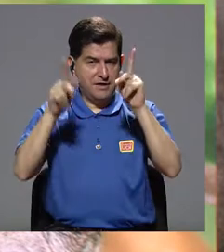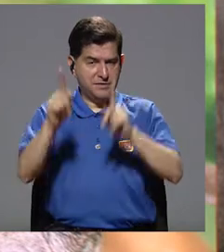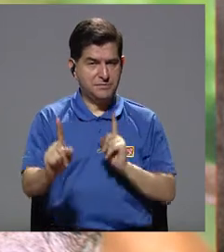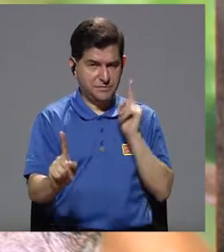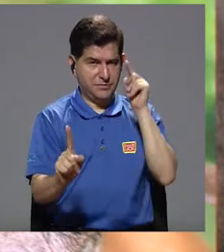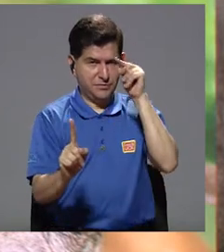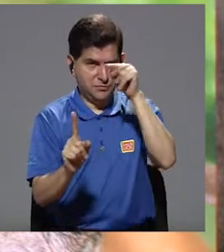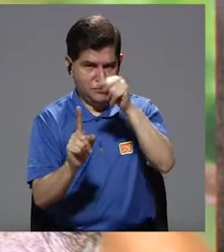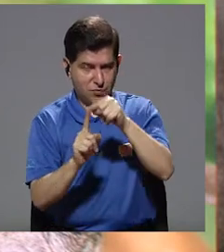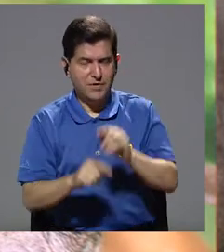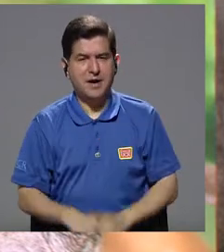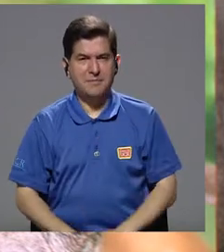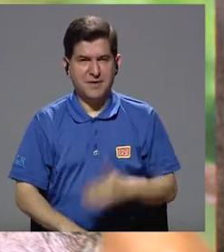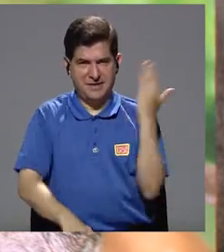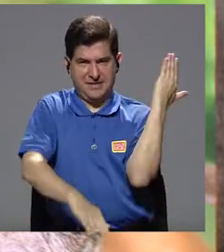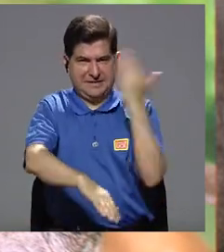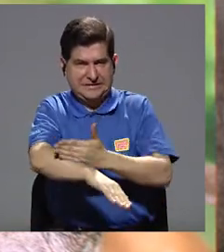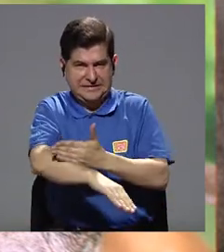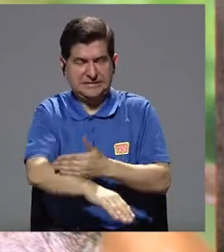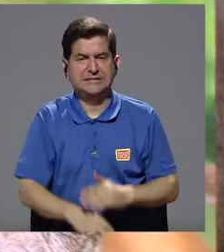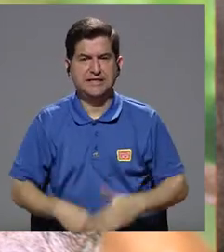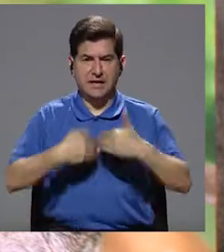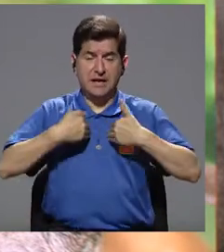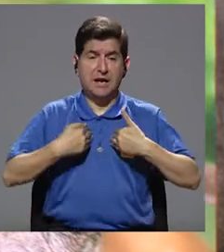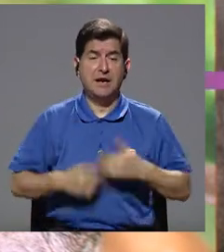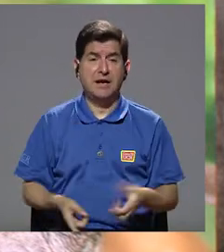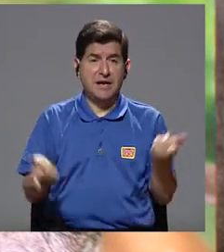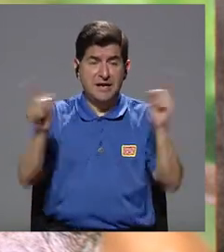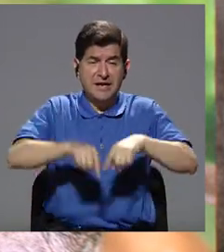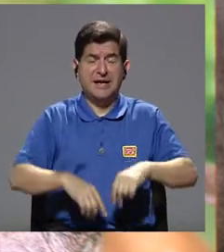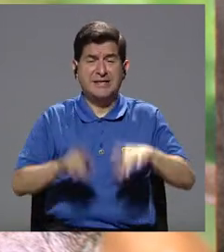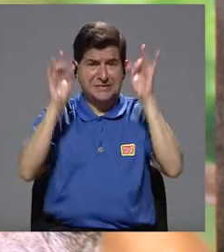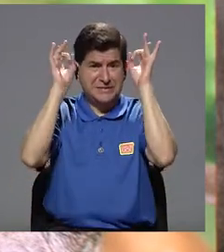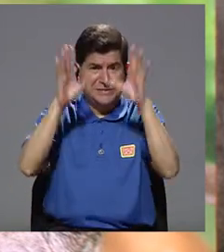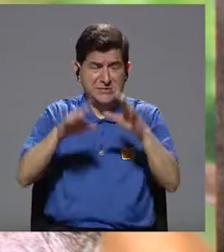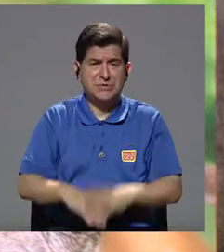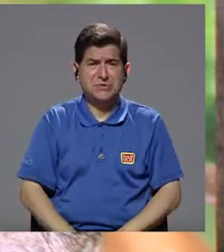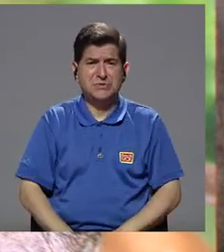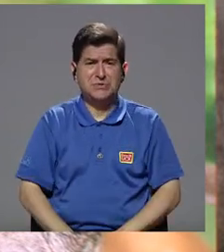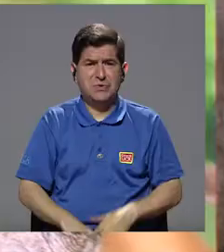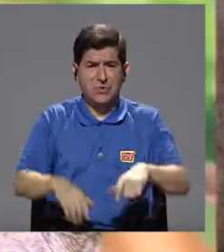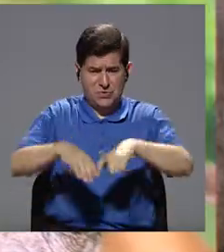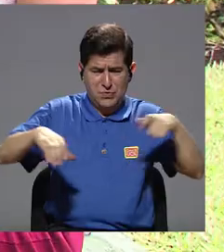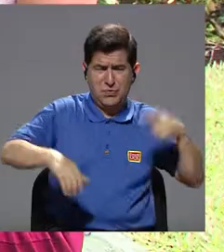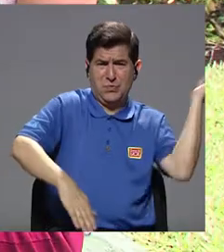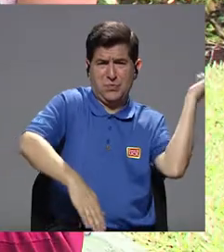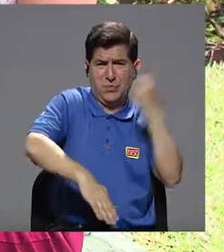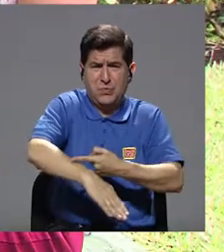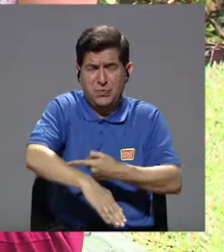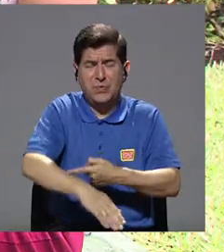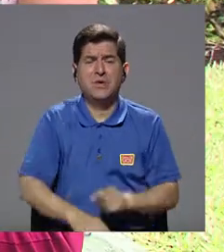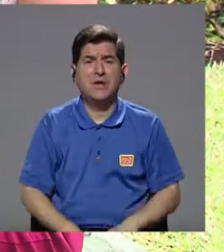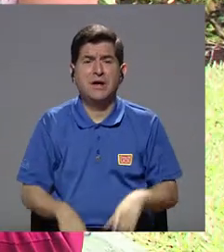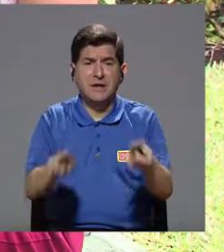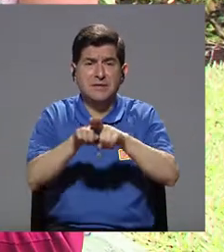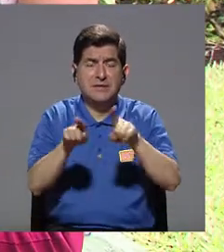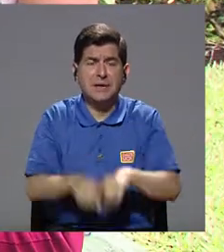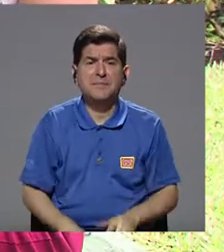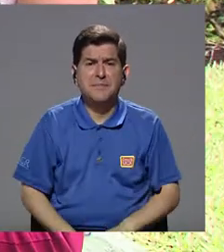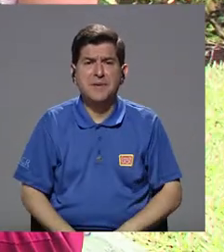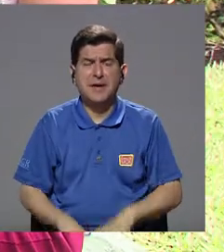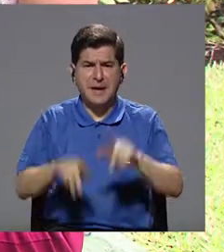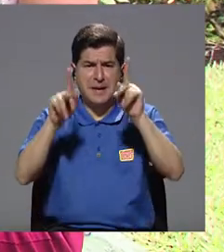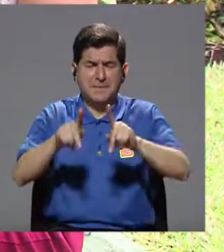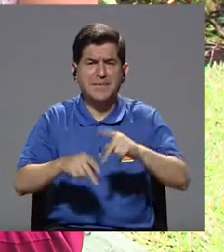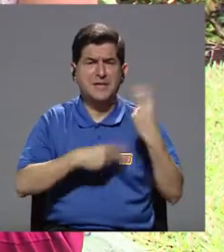intencionalmente hirió al animal. Hemos tenido casos muy crueles cuando hablamos de machetazos, pleitos vecinales, que las personas se